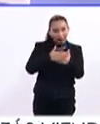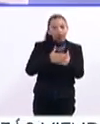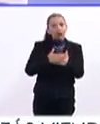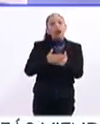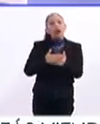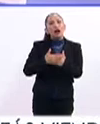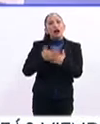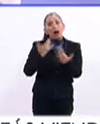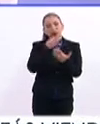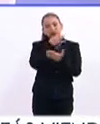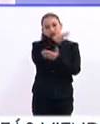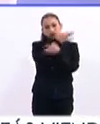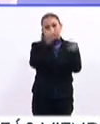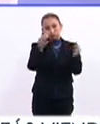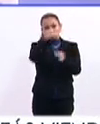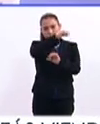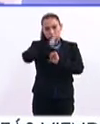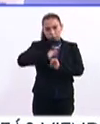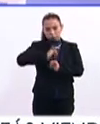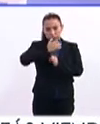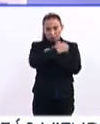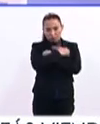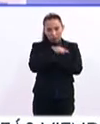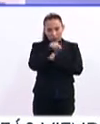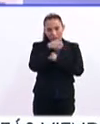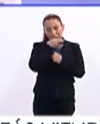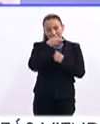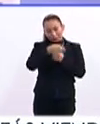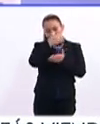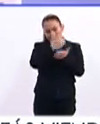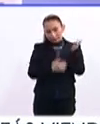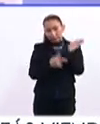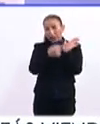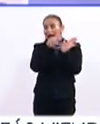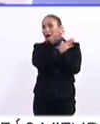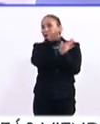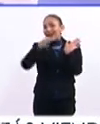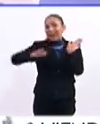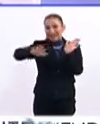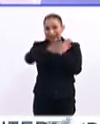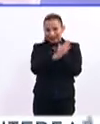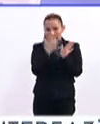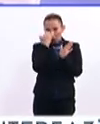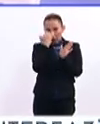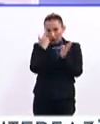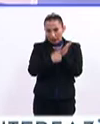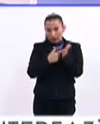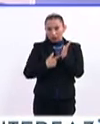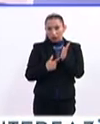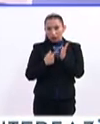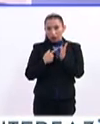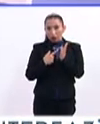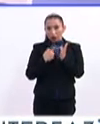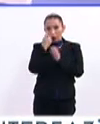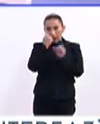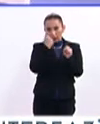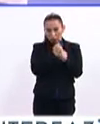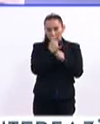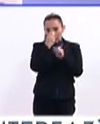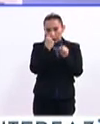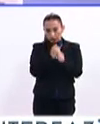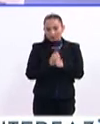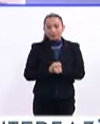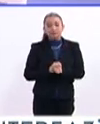se publica por parte de las autoridades educativas. Una vez que se hace pública a nivel escuela... Es anual. Es anual,